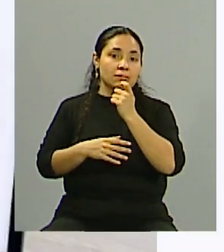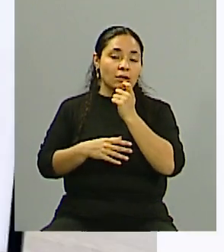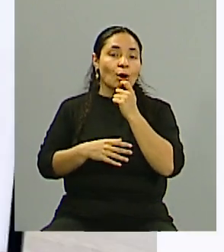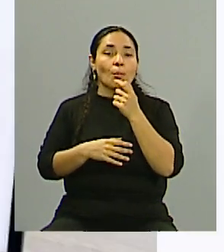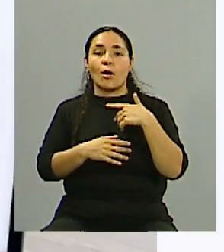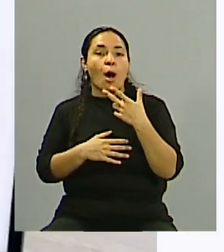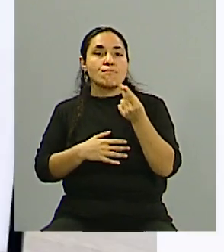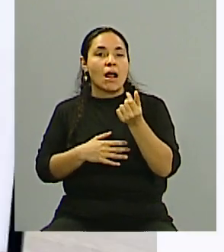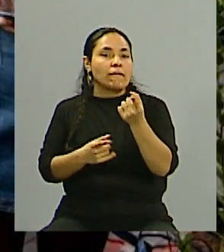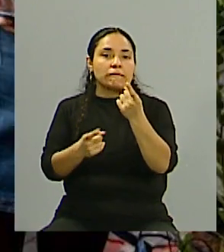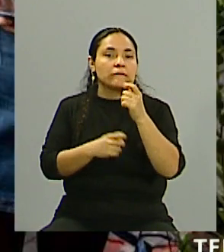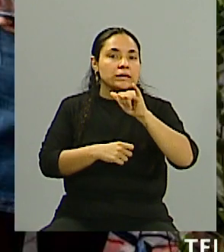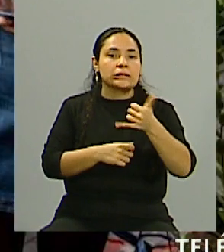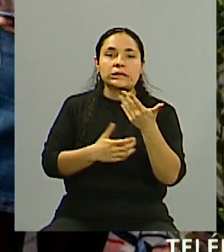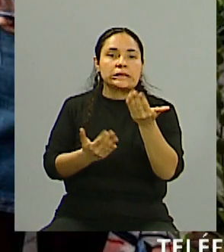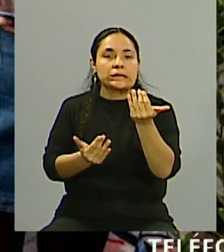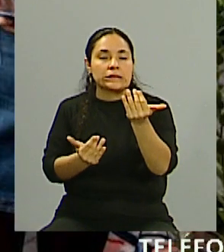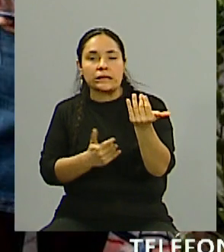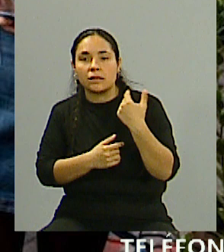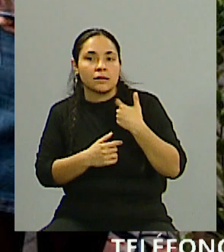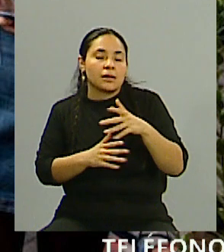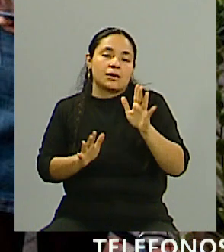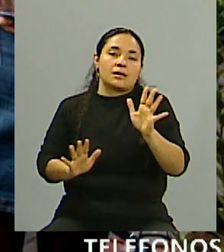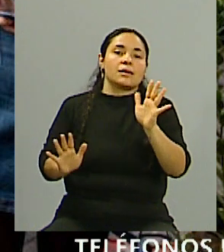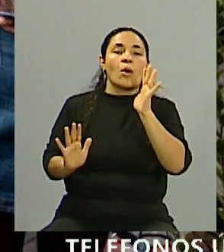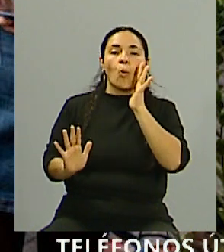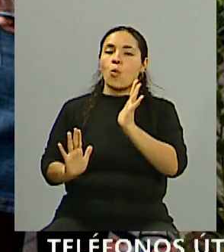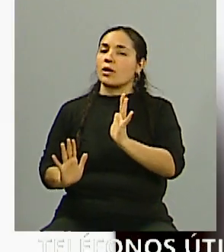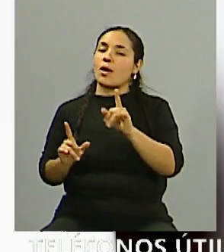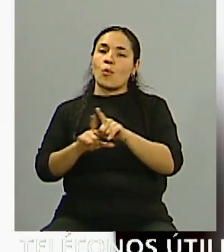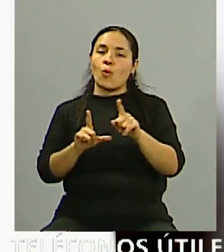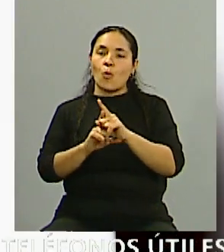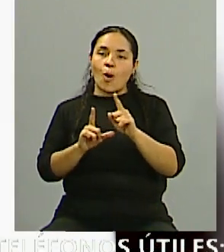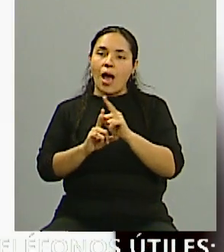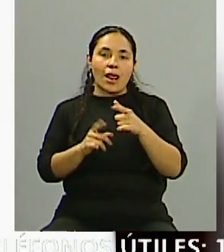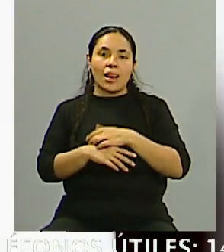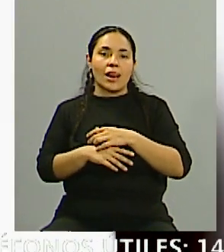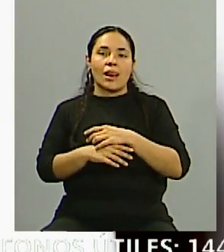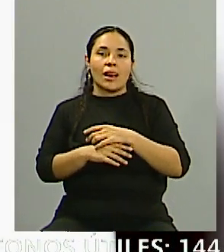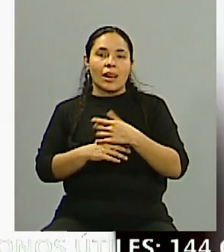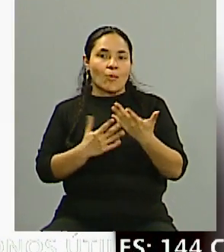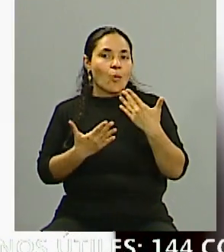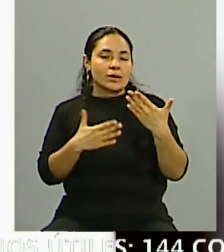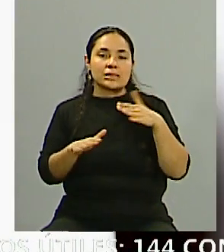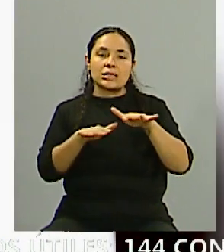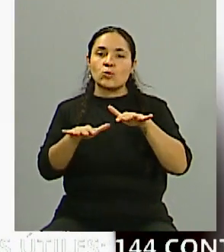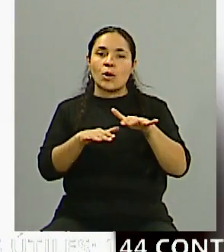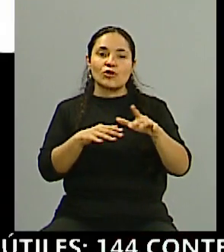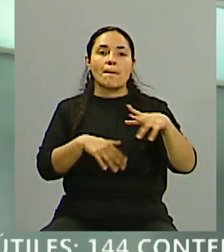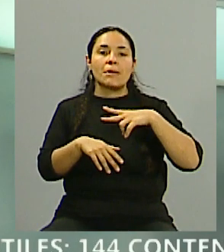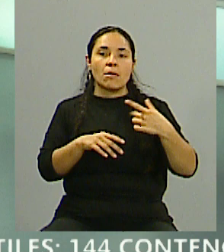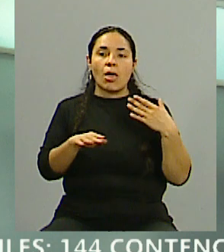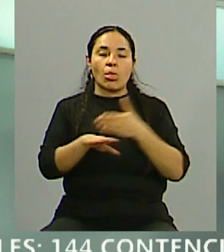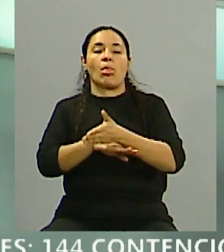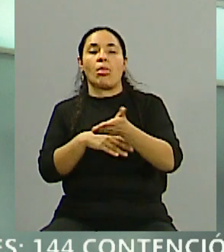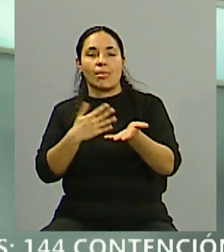económica que tienen hoy los argentinos no se convierta en la puerta para este tipo de situaciones, ¿no? Bueno, en